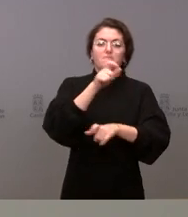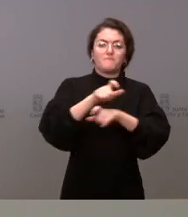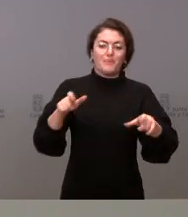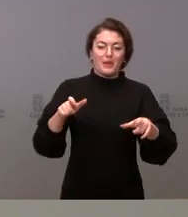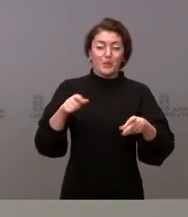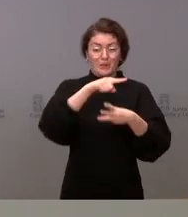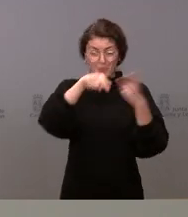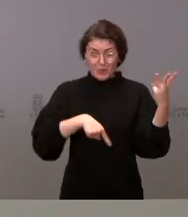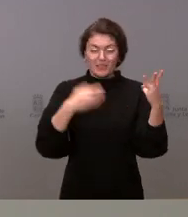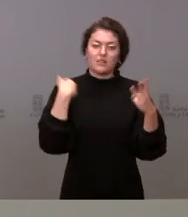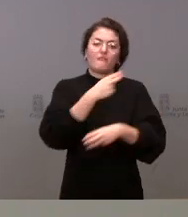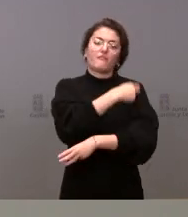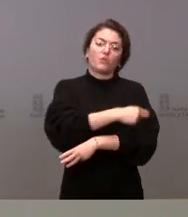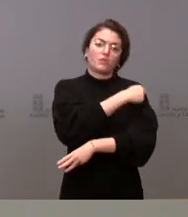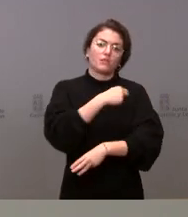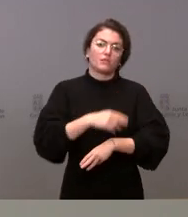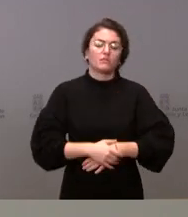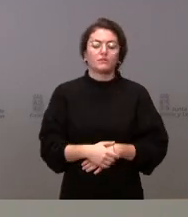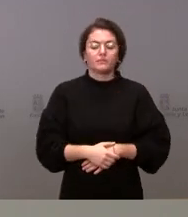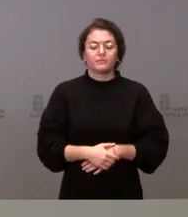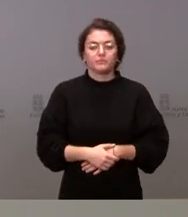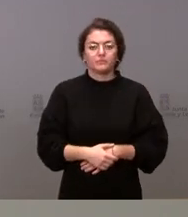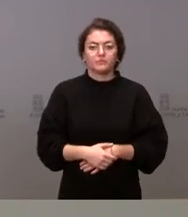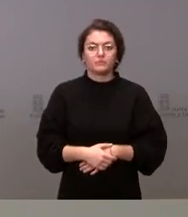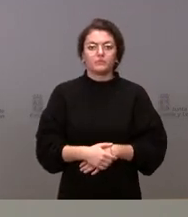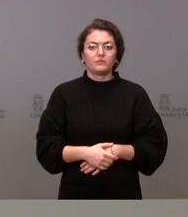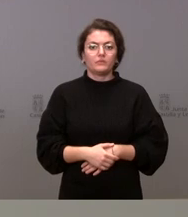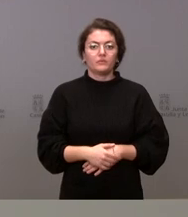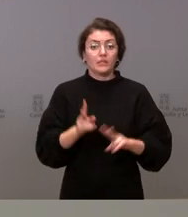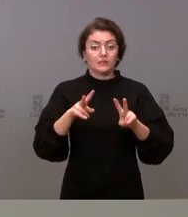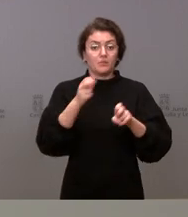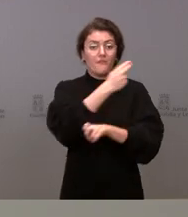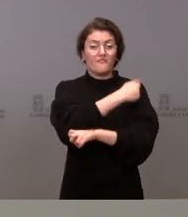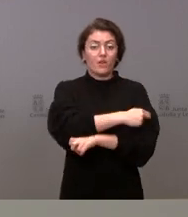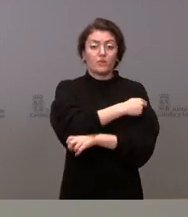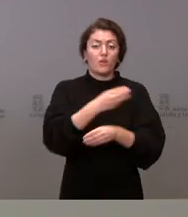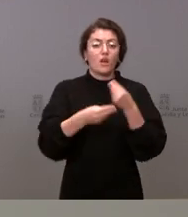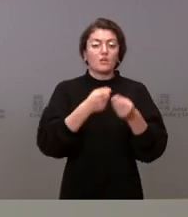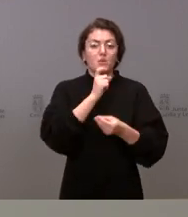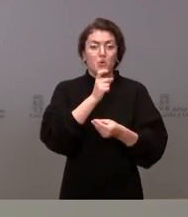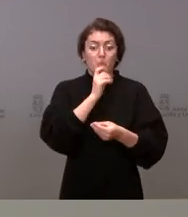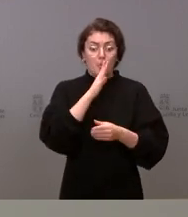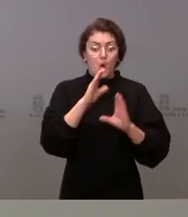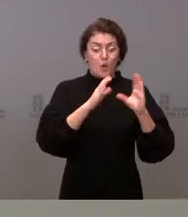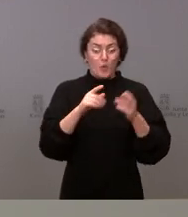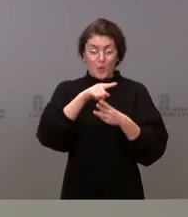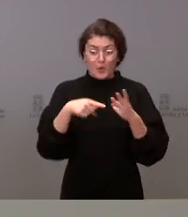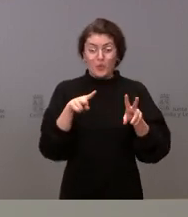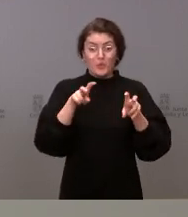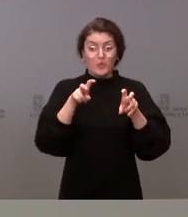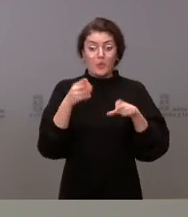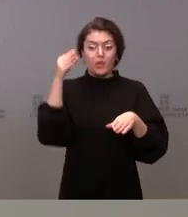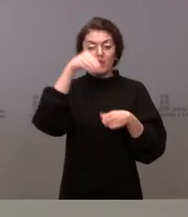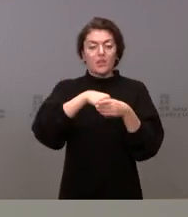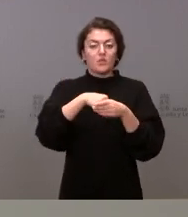exposición o mayor fragilidad. Sobre cómo vamos a realizar la vacunación, dado que los nuevos grupos incluidos en la estrategia para